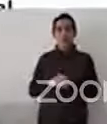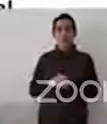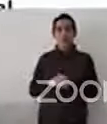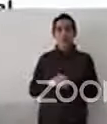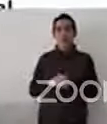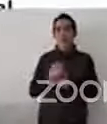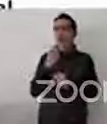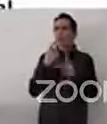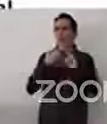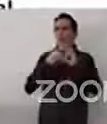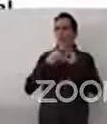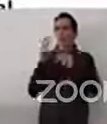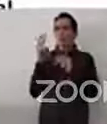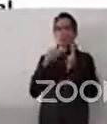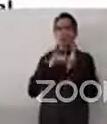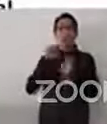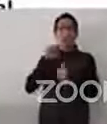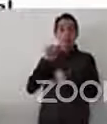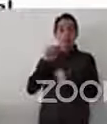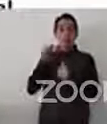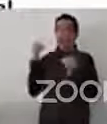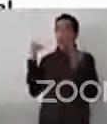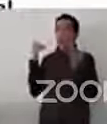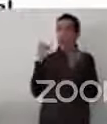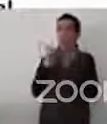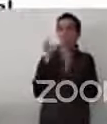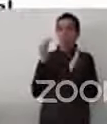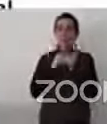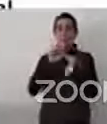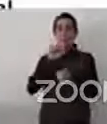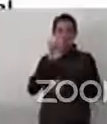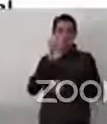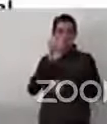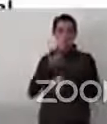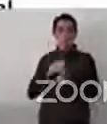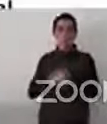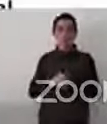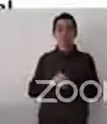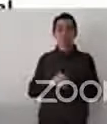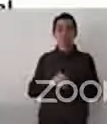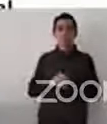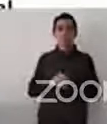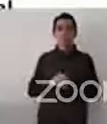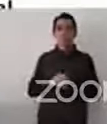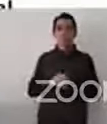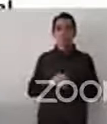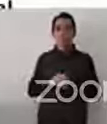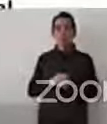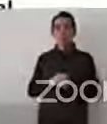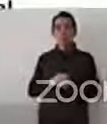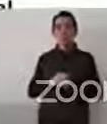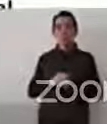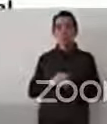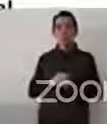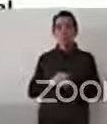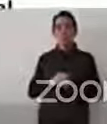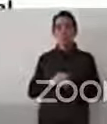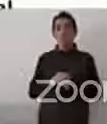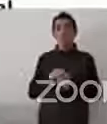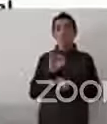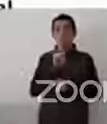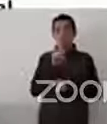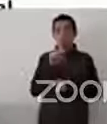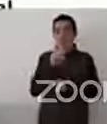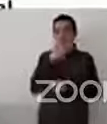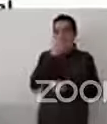al 2024. Y seguramente muchos de ustedes no sabían que existía un decenio internacional